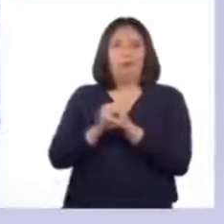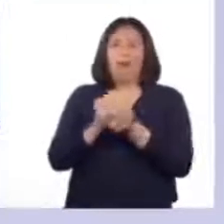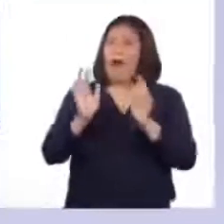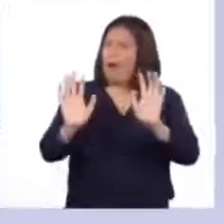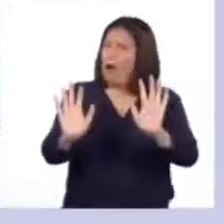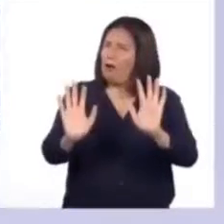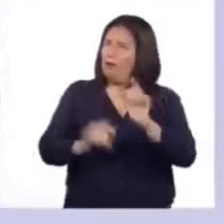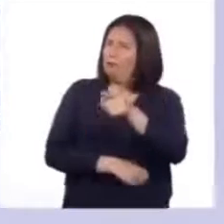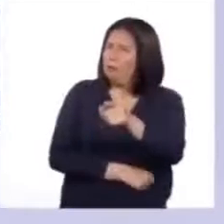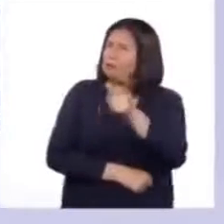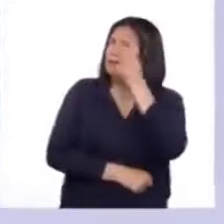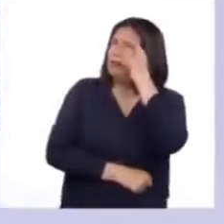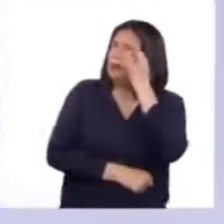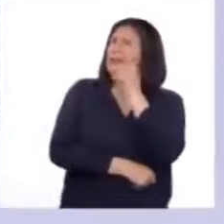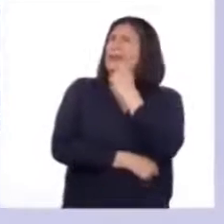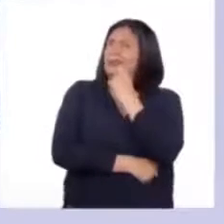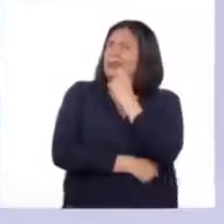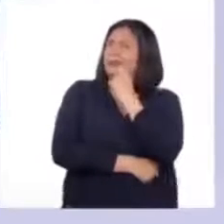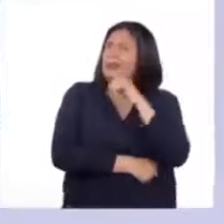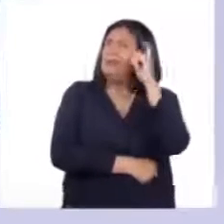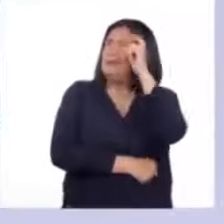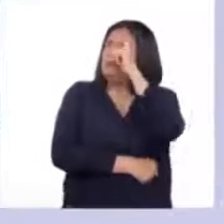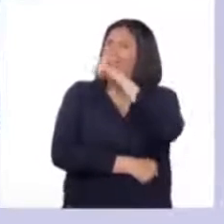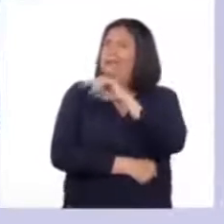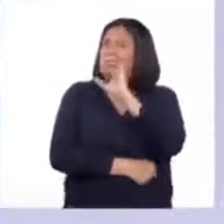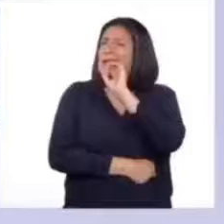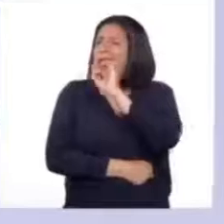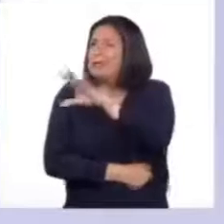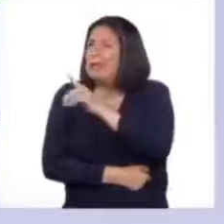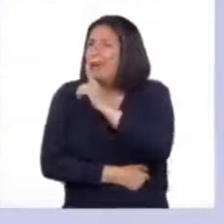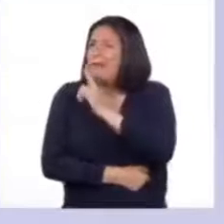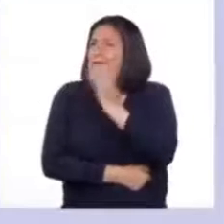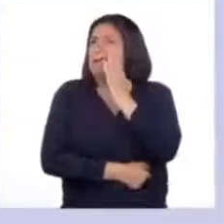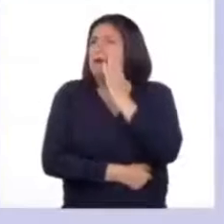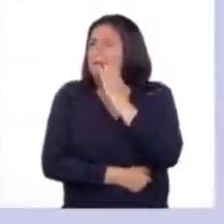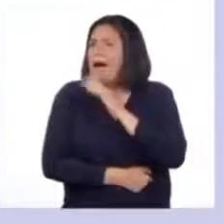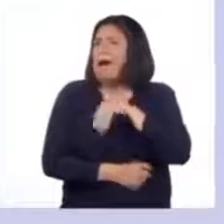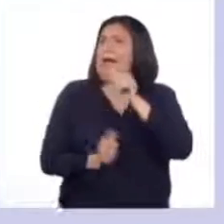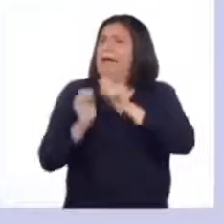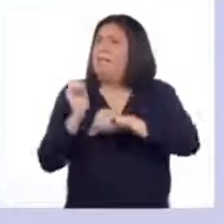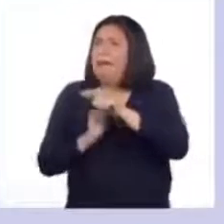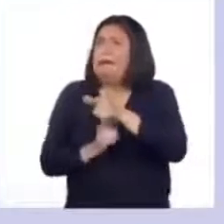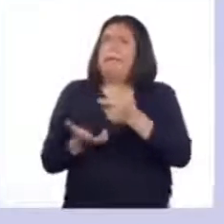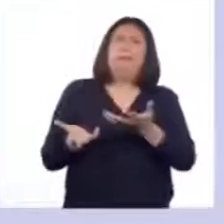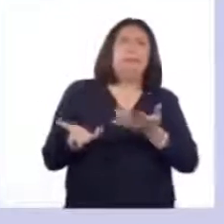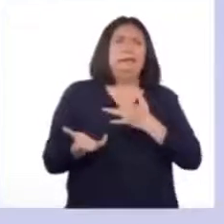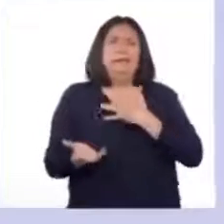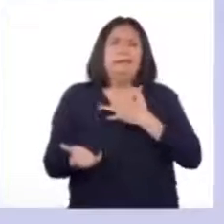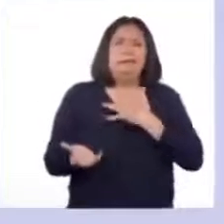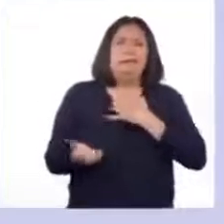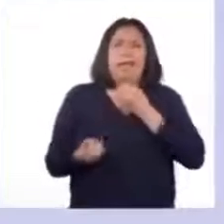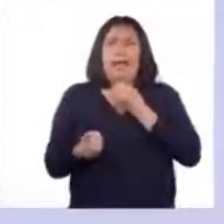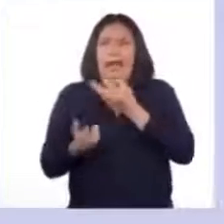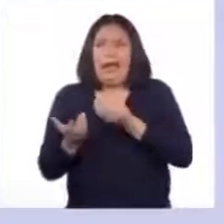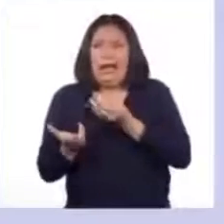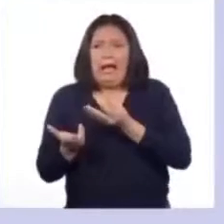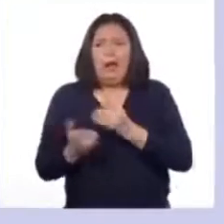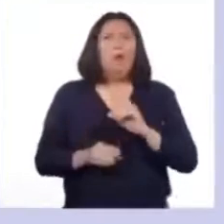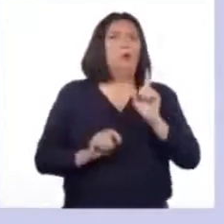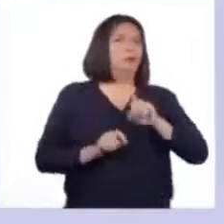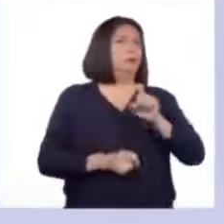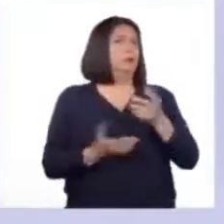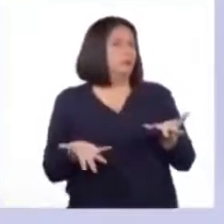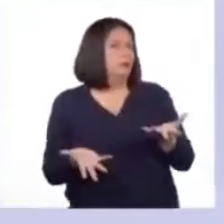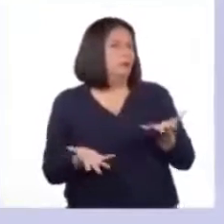¿no les ha pasado que a veces les es difícil decirle a sus padres o hermanos qué es lo que sienten o lo que realmente necesitan?